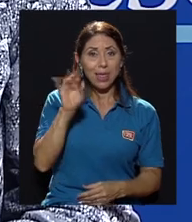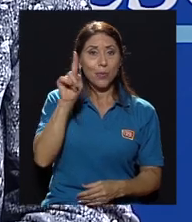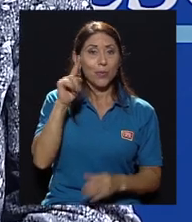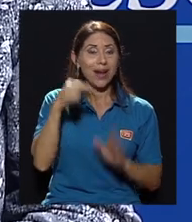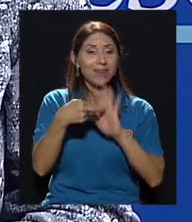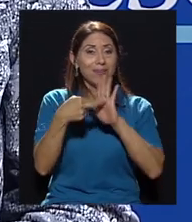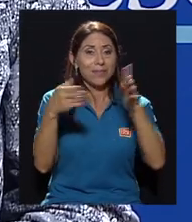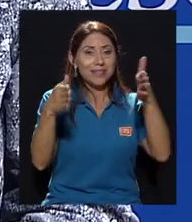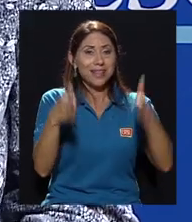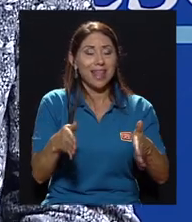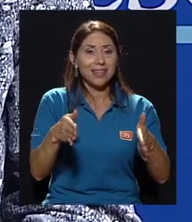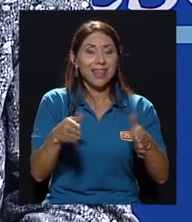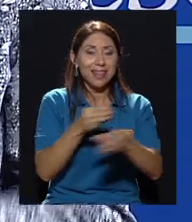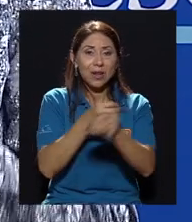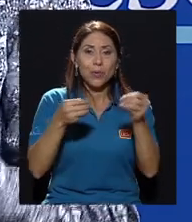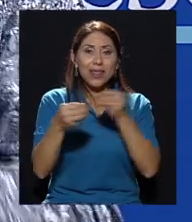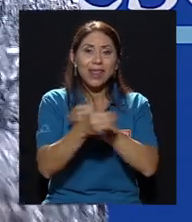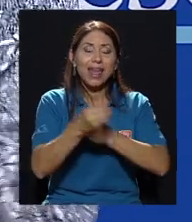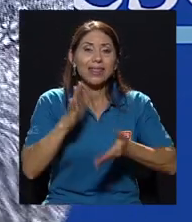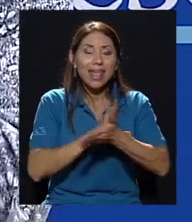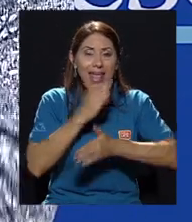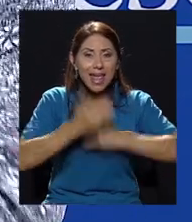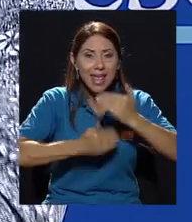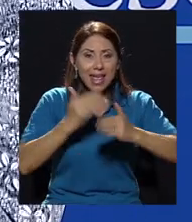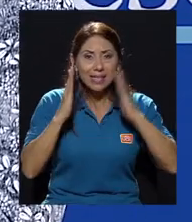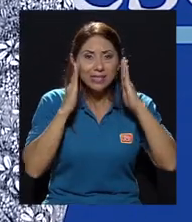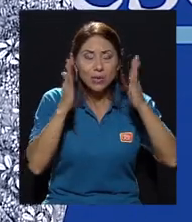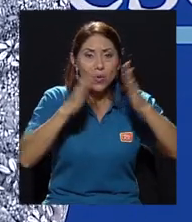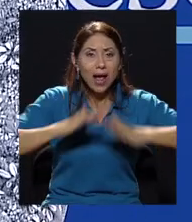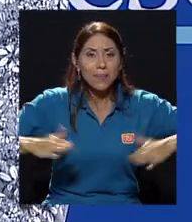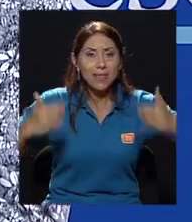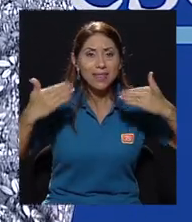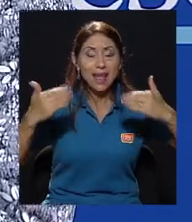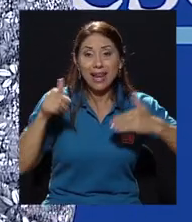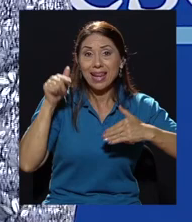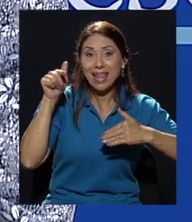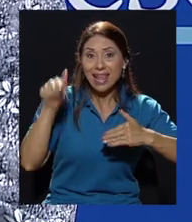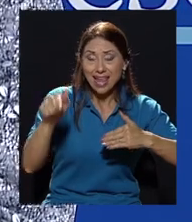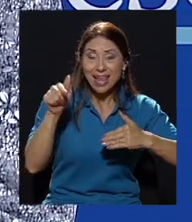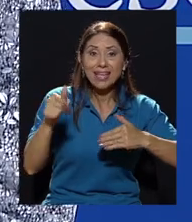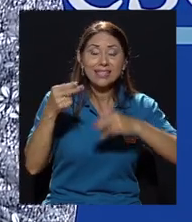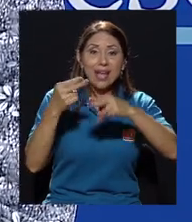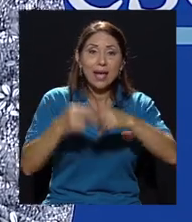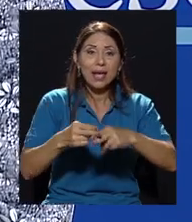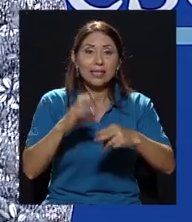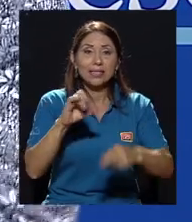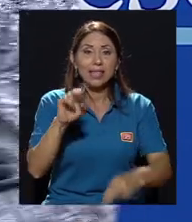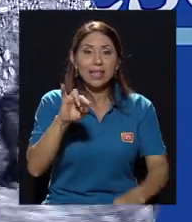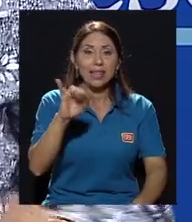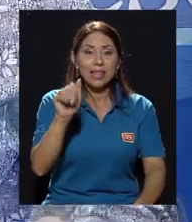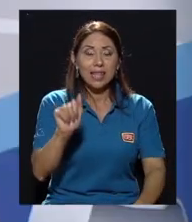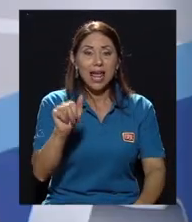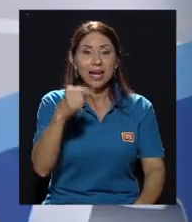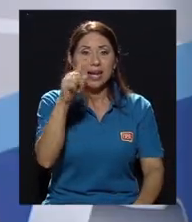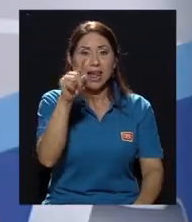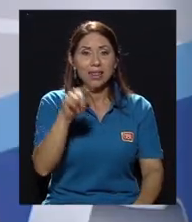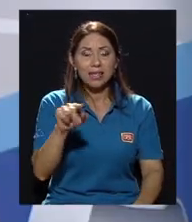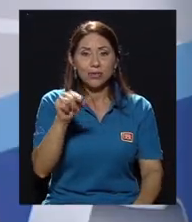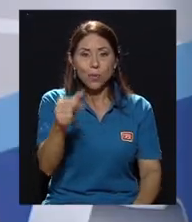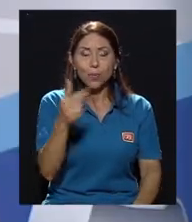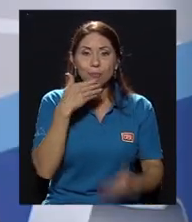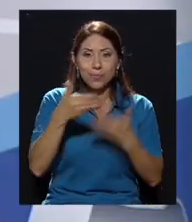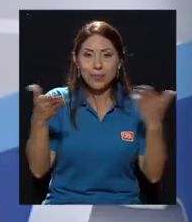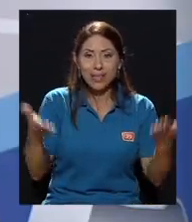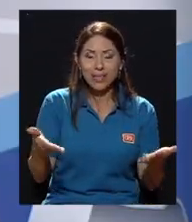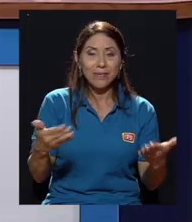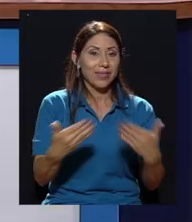invitado a una de las representantes precisamente de la Unidad de Gestión Ambiental de nuestra universidad, es ella la gestora ambiental Cintia Hernández Gómez.